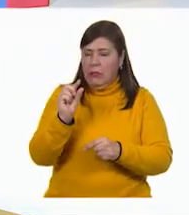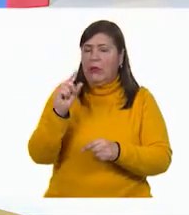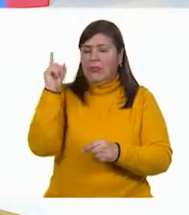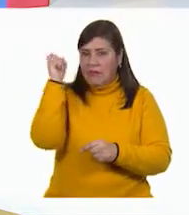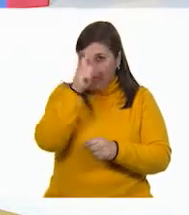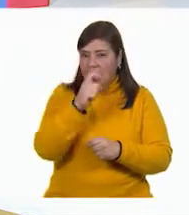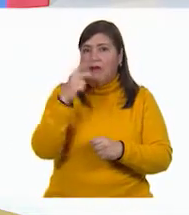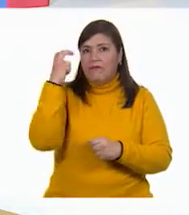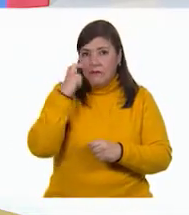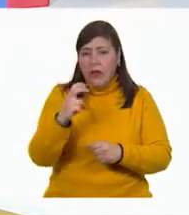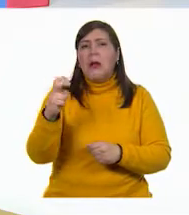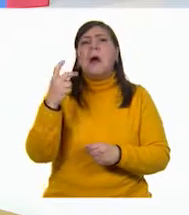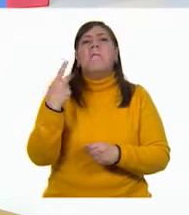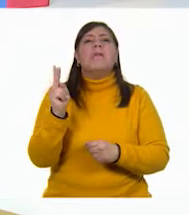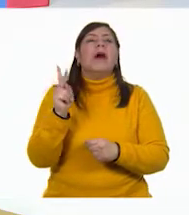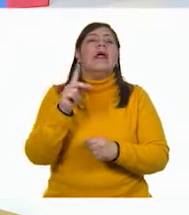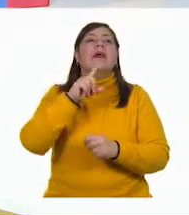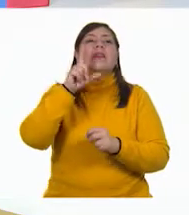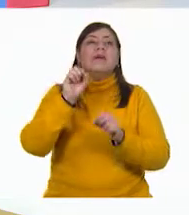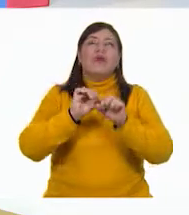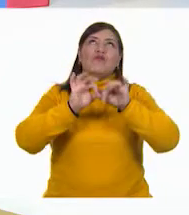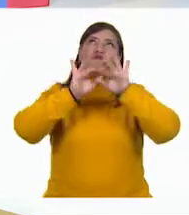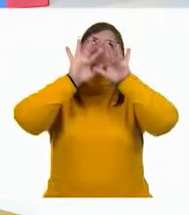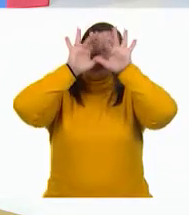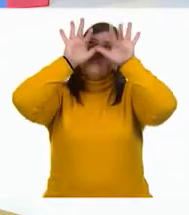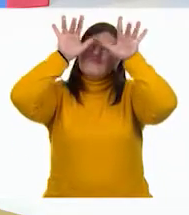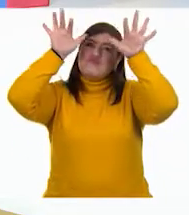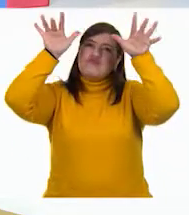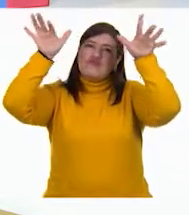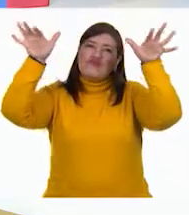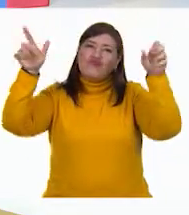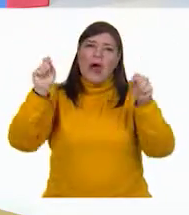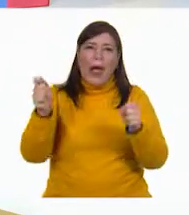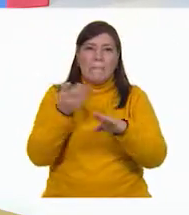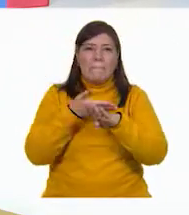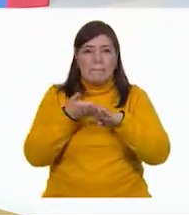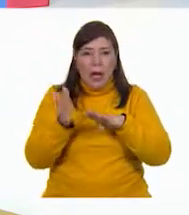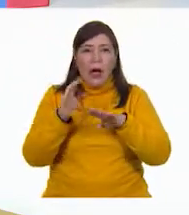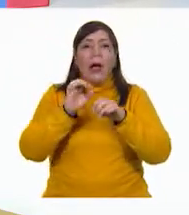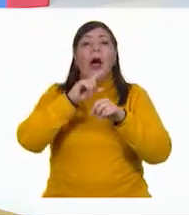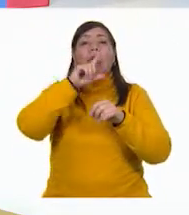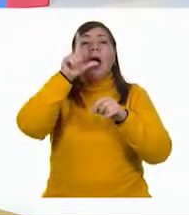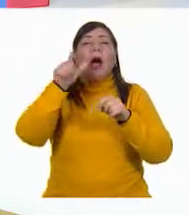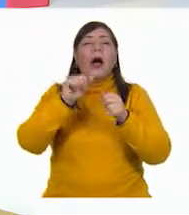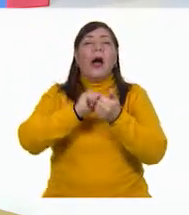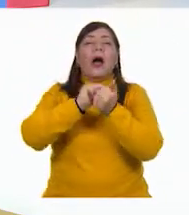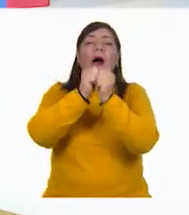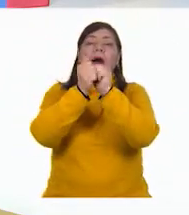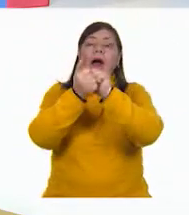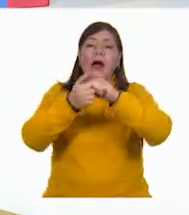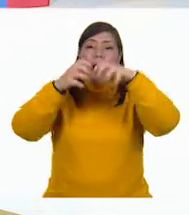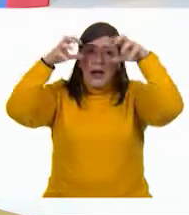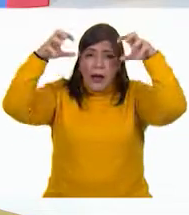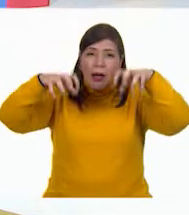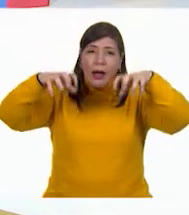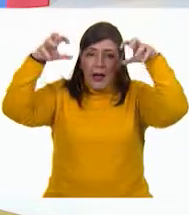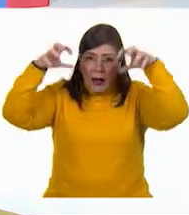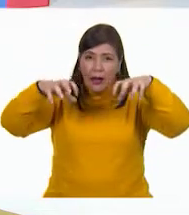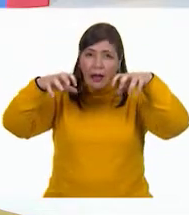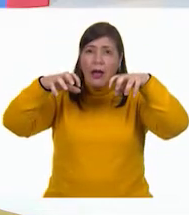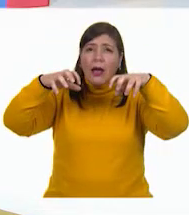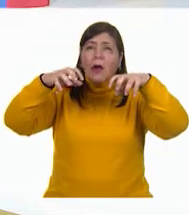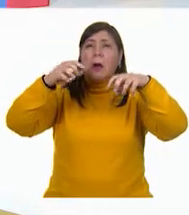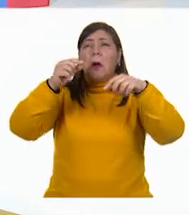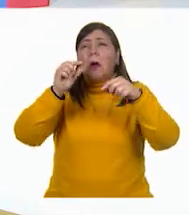salí como un penacho de espuma blanca. Después caí como una llovizna. Perdí algunas